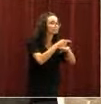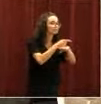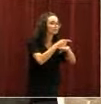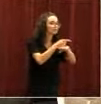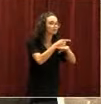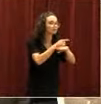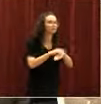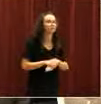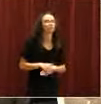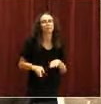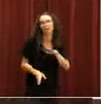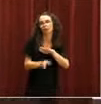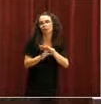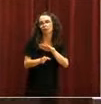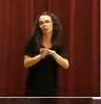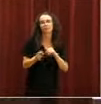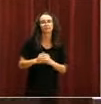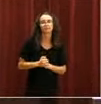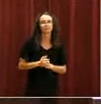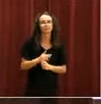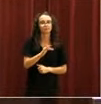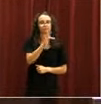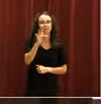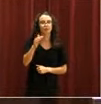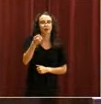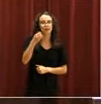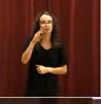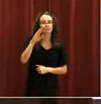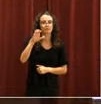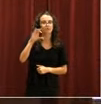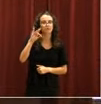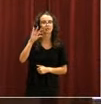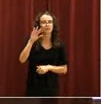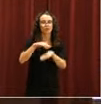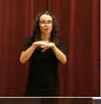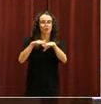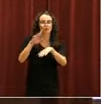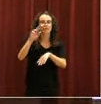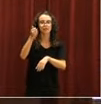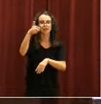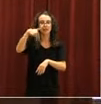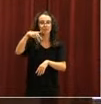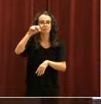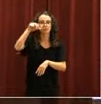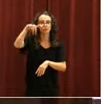Vamos a continuar. Señora Pesteguía, ¿tiene la palabra? Señora Ramón, perdón, ¿tiene la palabra?